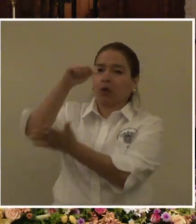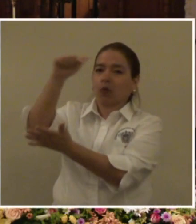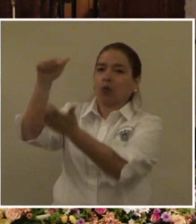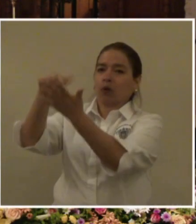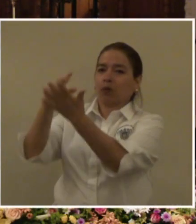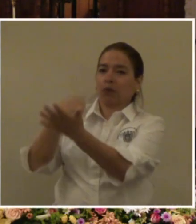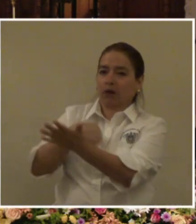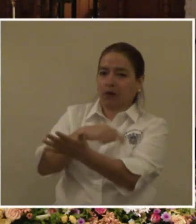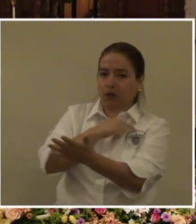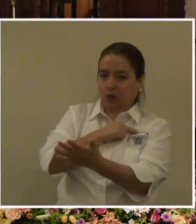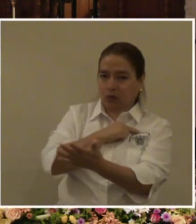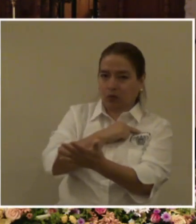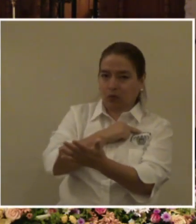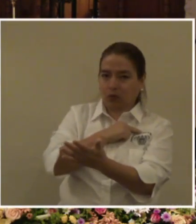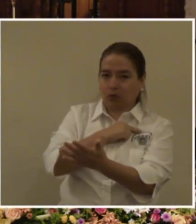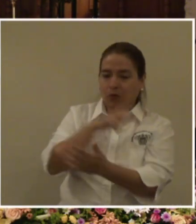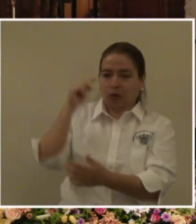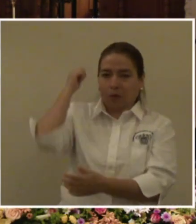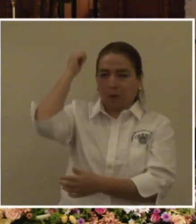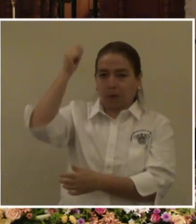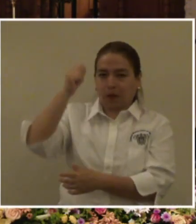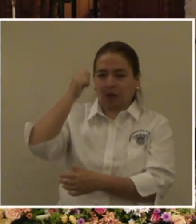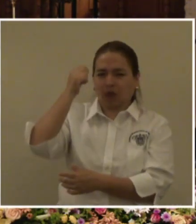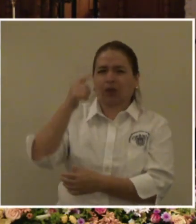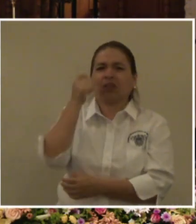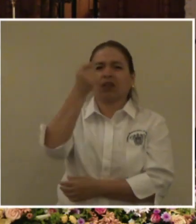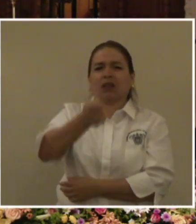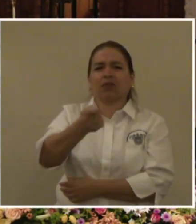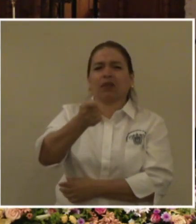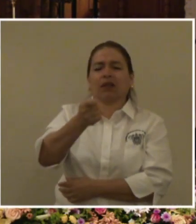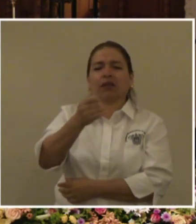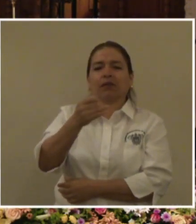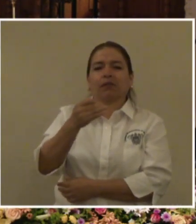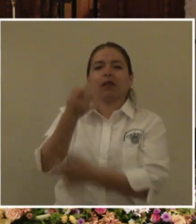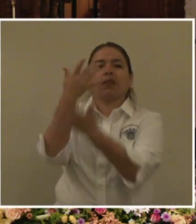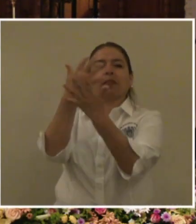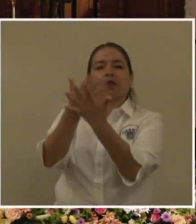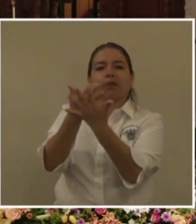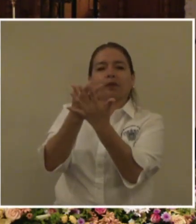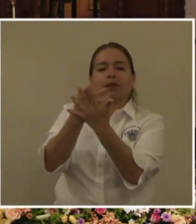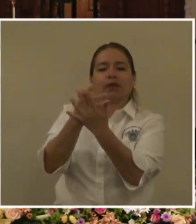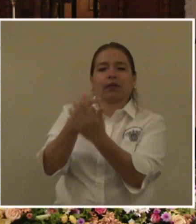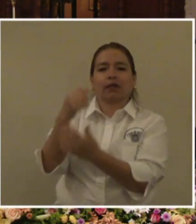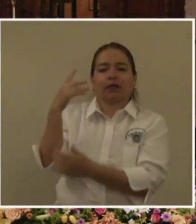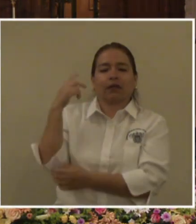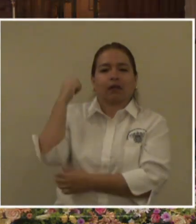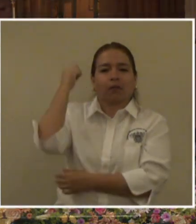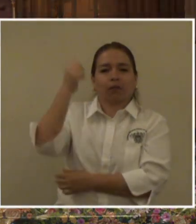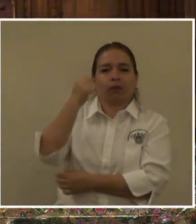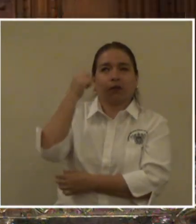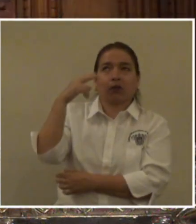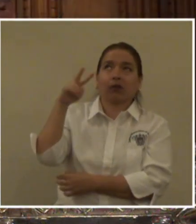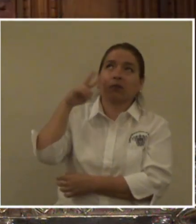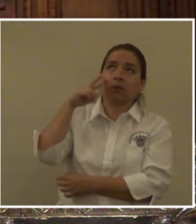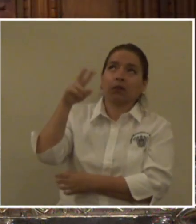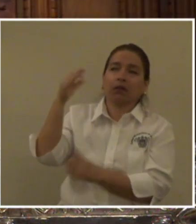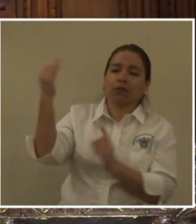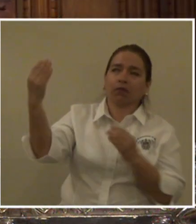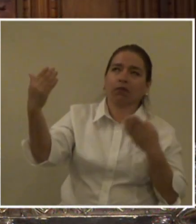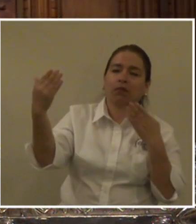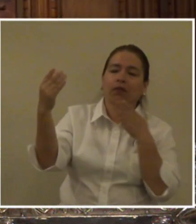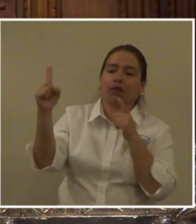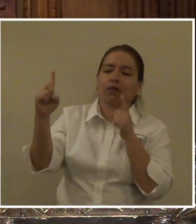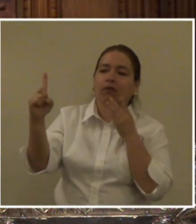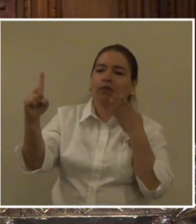Pascua, tiempo de esperar, tiempo de mirar lejos, pero también